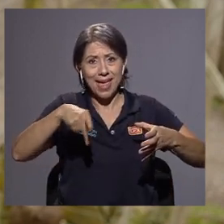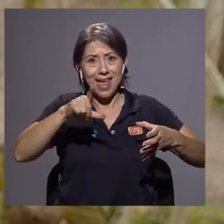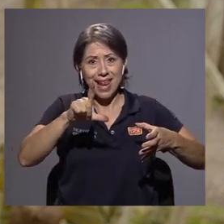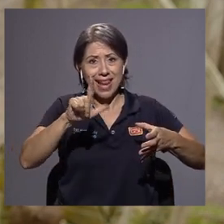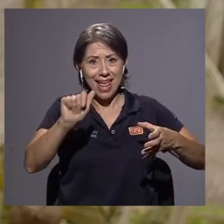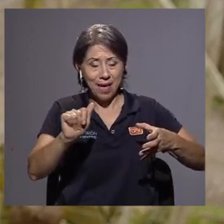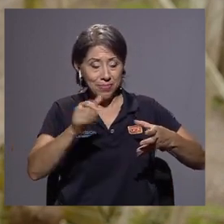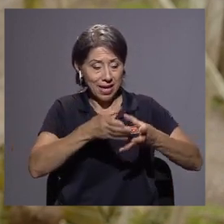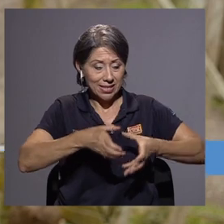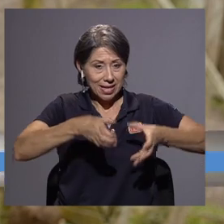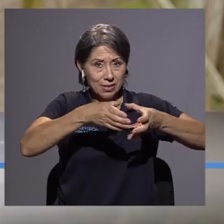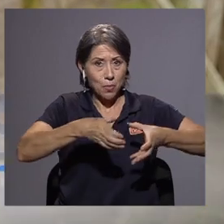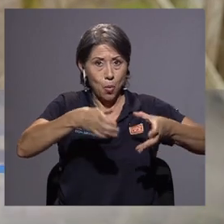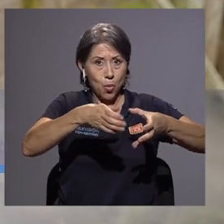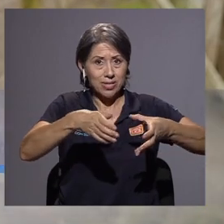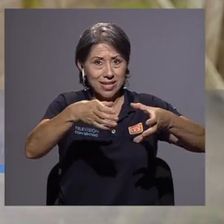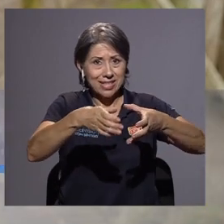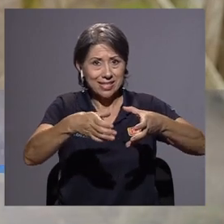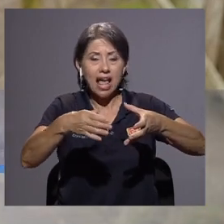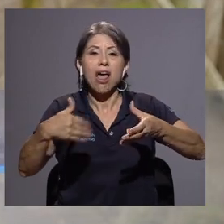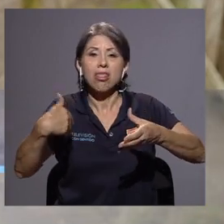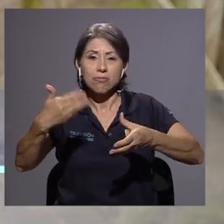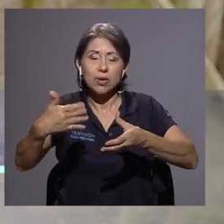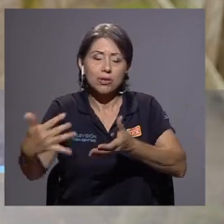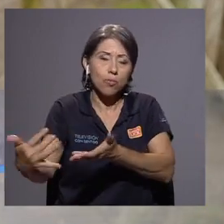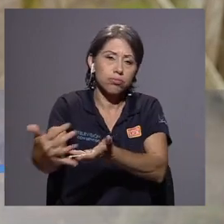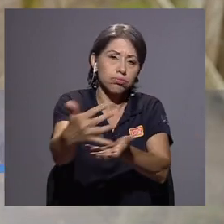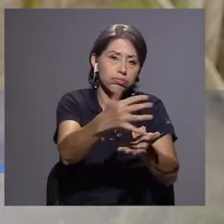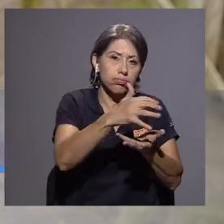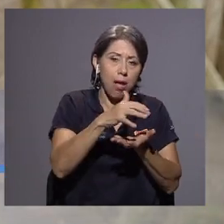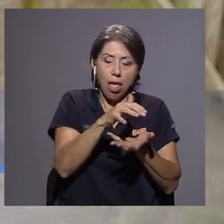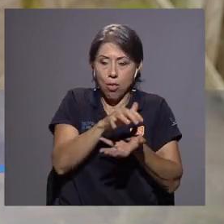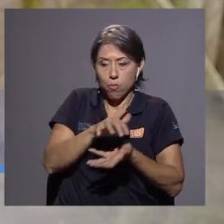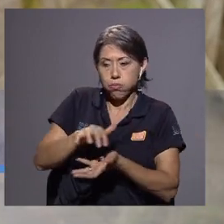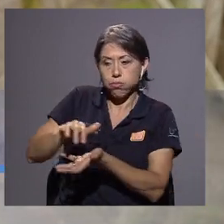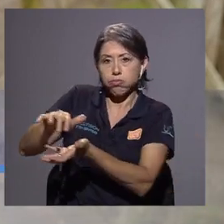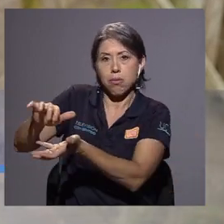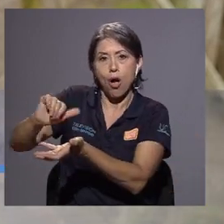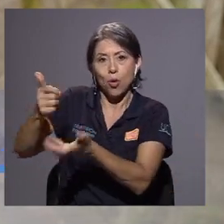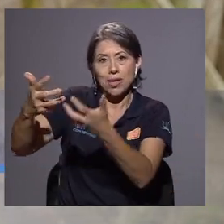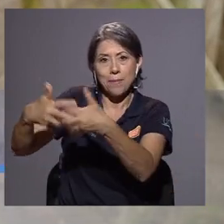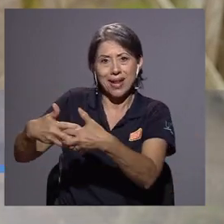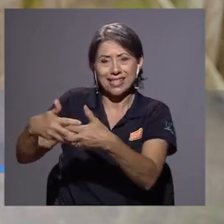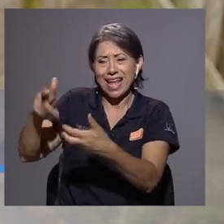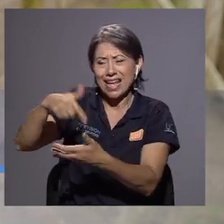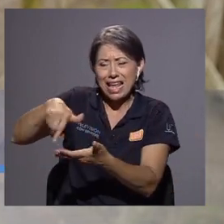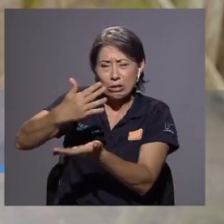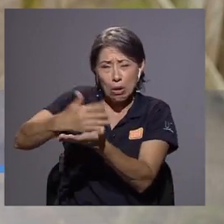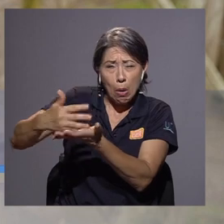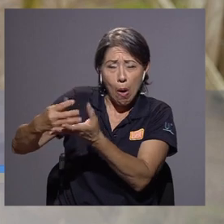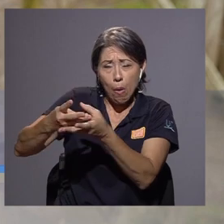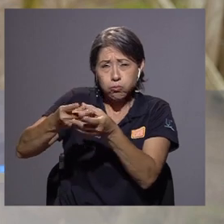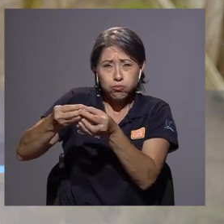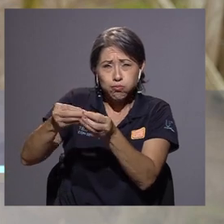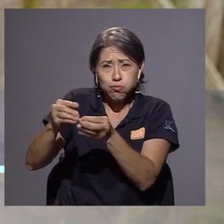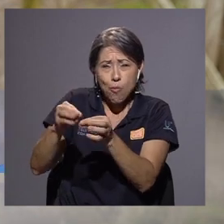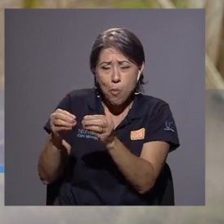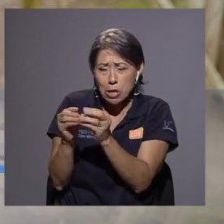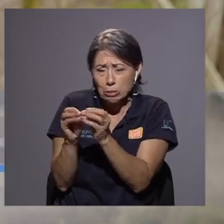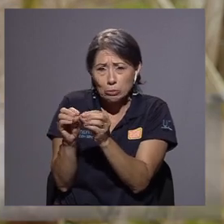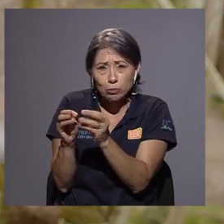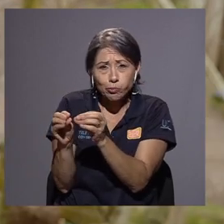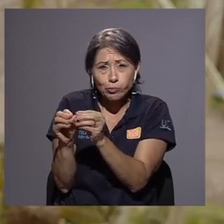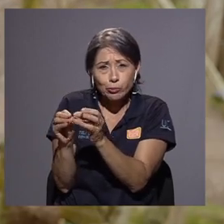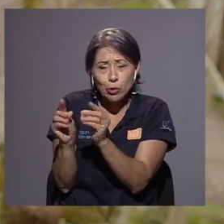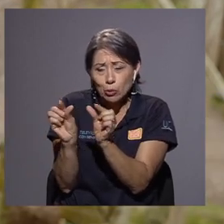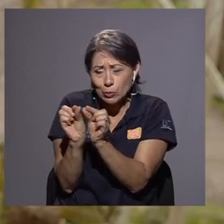es recolectar esas bolsas. Nosotros las mandamos a otra empresa a que las muelan, las piquen, que queden en un tamaño lo